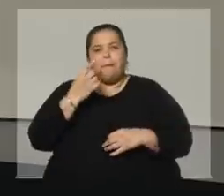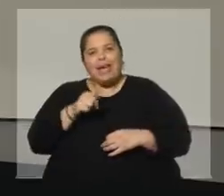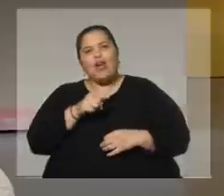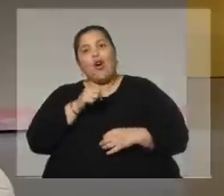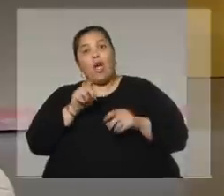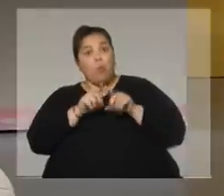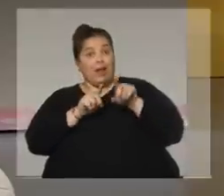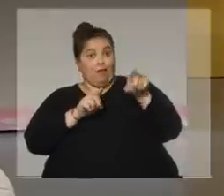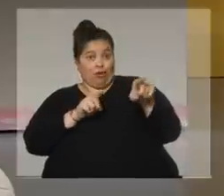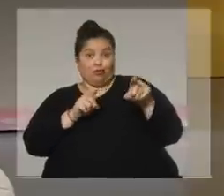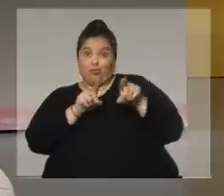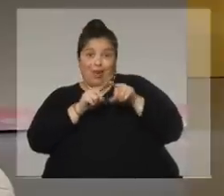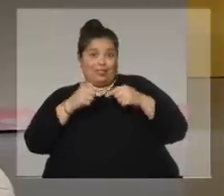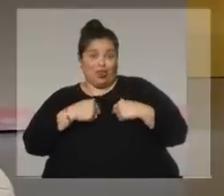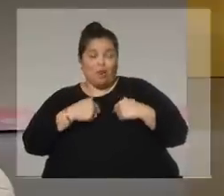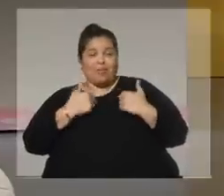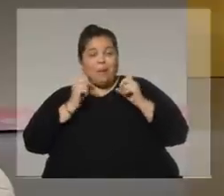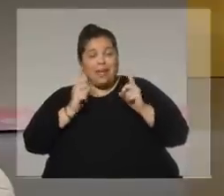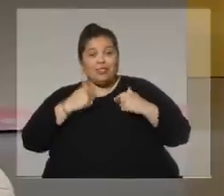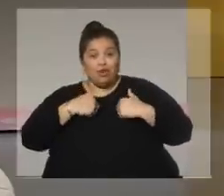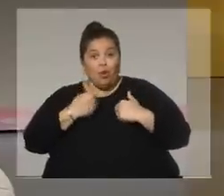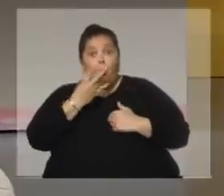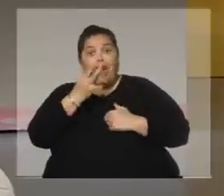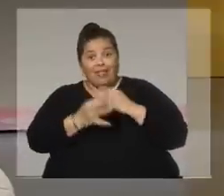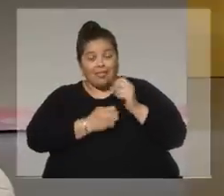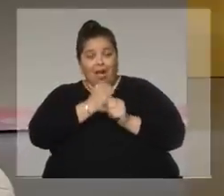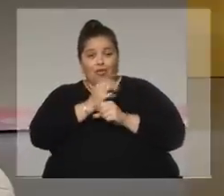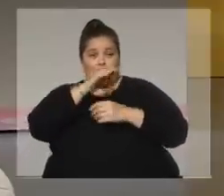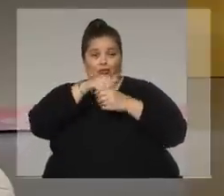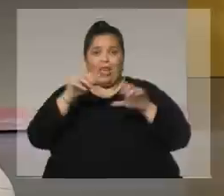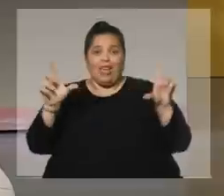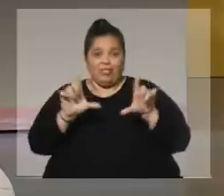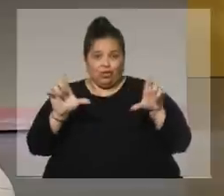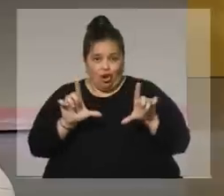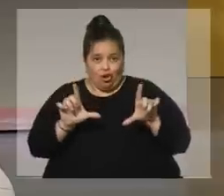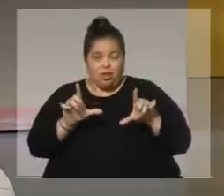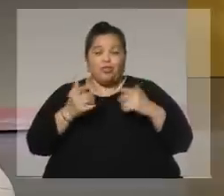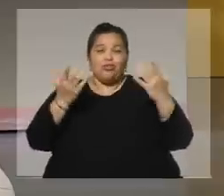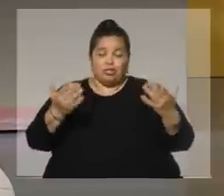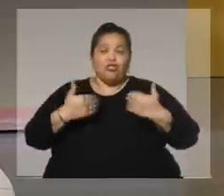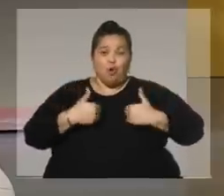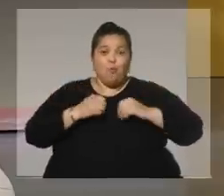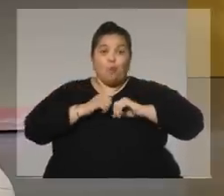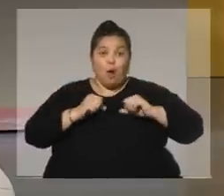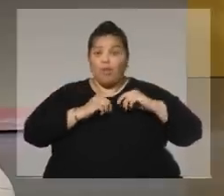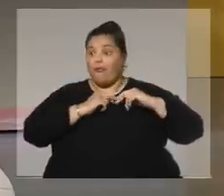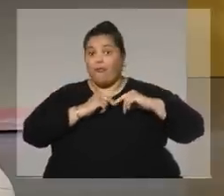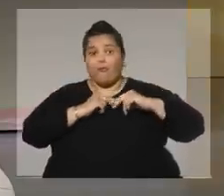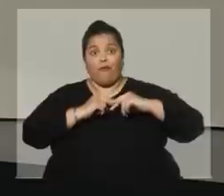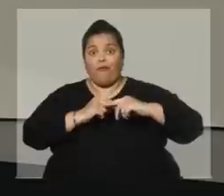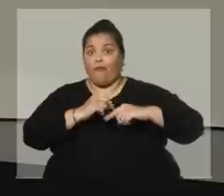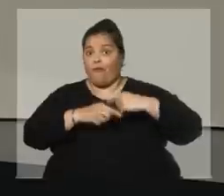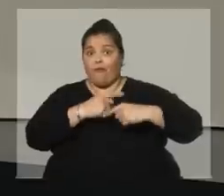de estar en los medios de comunicación y yo estoy cumpliendo 40 años. Y si puedo 40 años permanecer